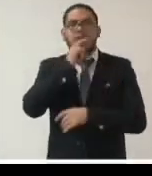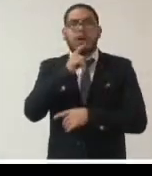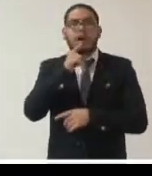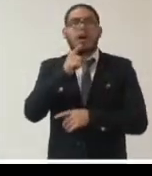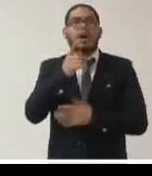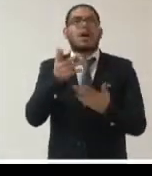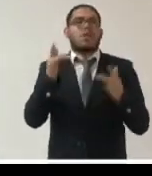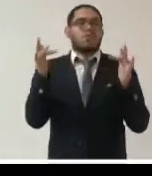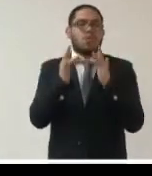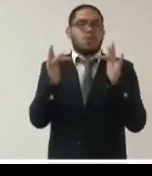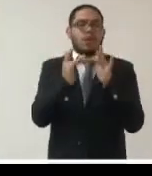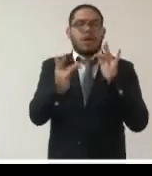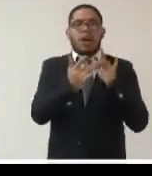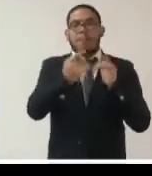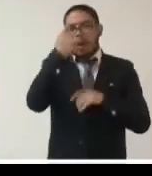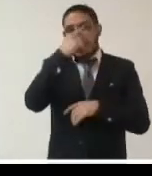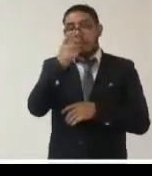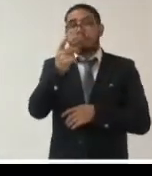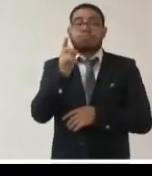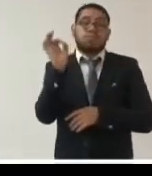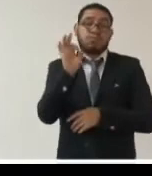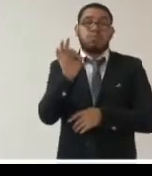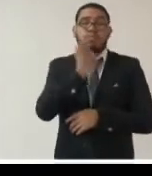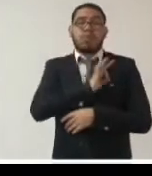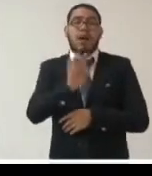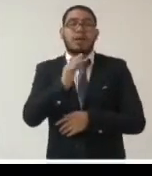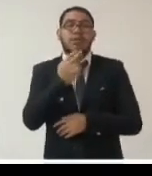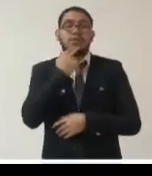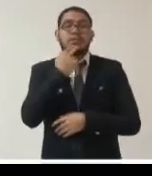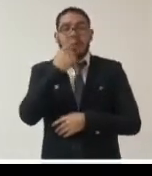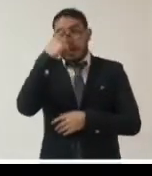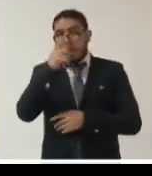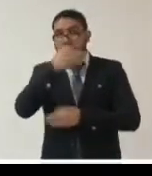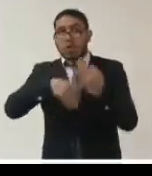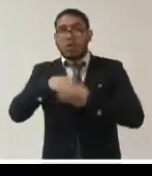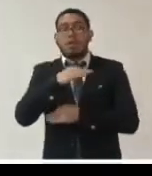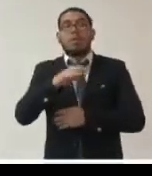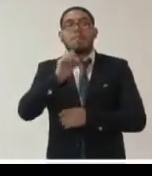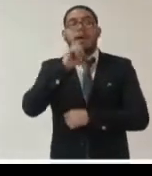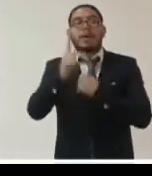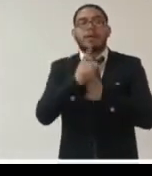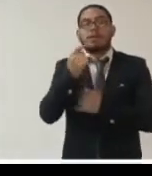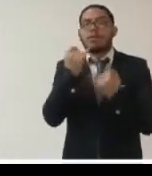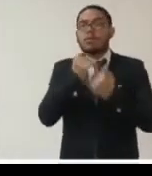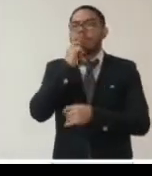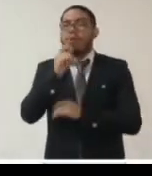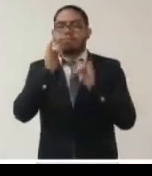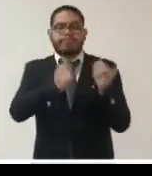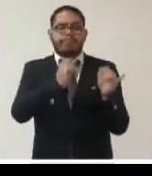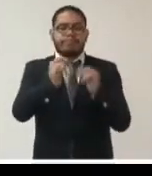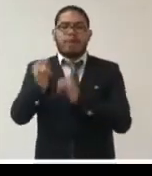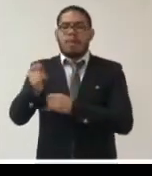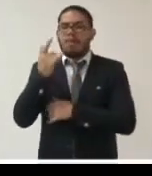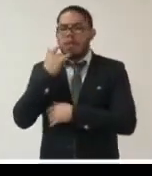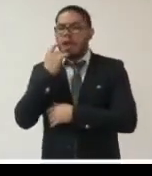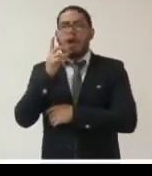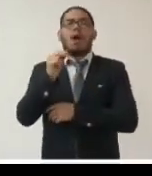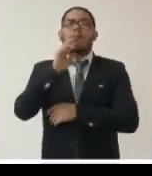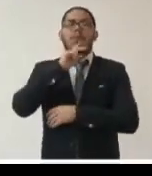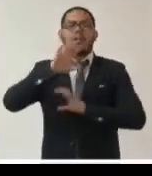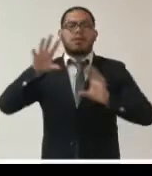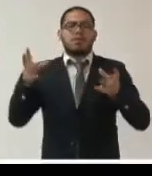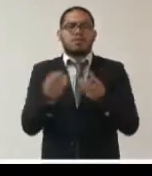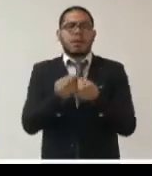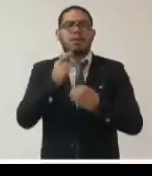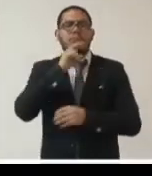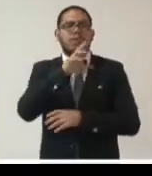contactos que pudieran servir para todos los países para que no teníamos que hacer 28 esfuerzos individualizados y pudiéramos trabajar en